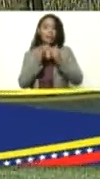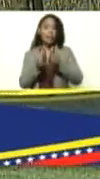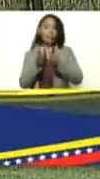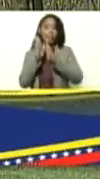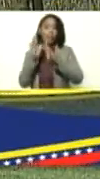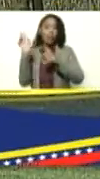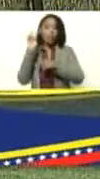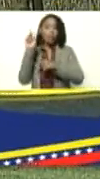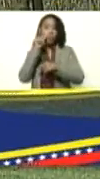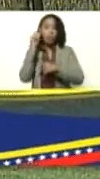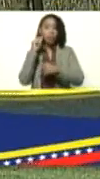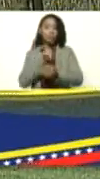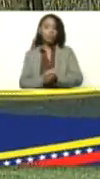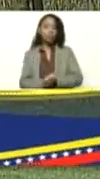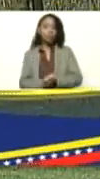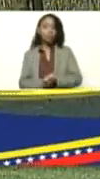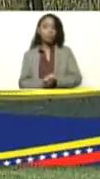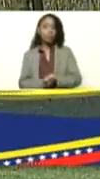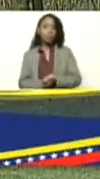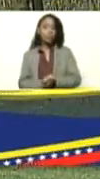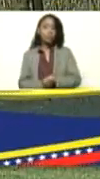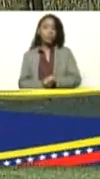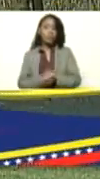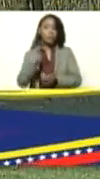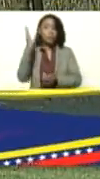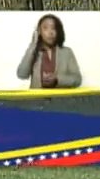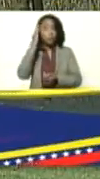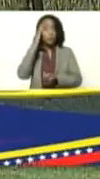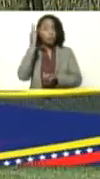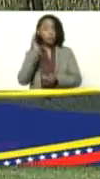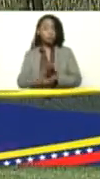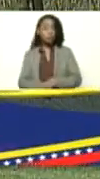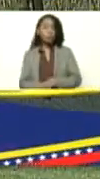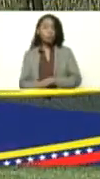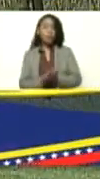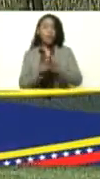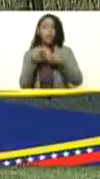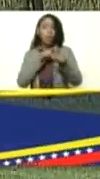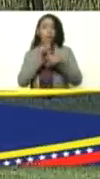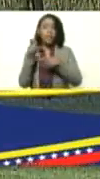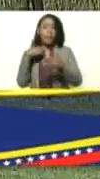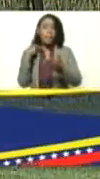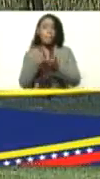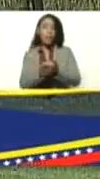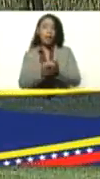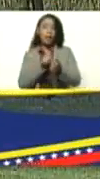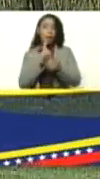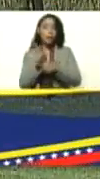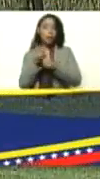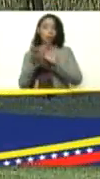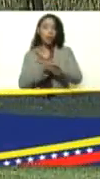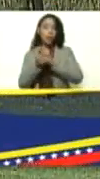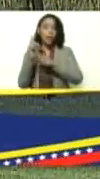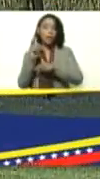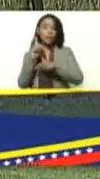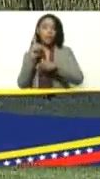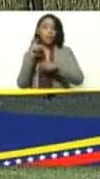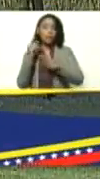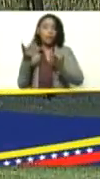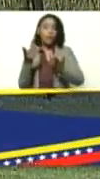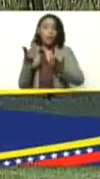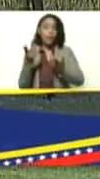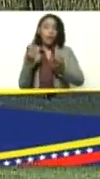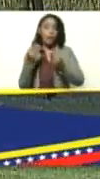para los venezolanos y sabe que todos esos impuestos que se capten toda la riqueza